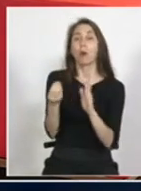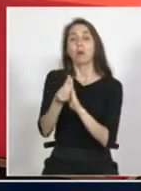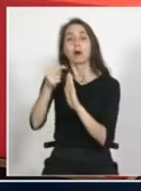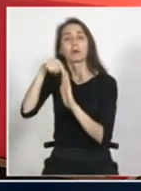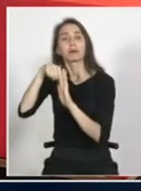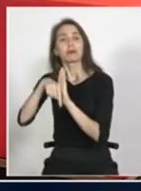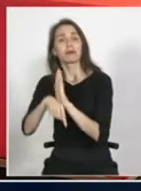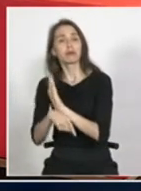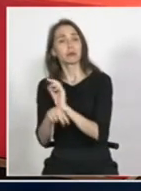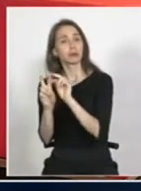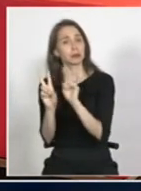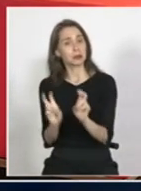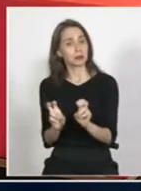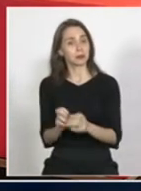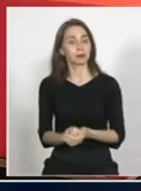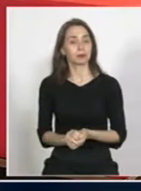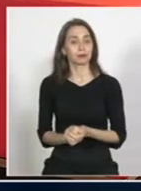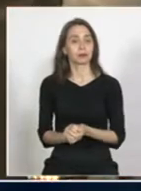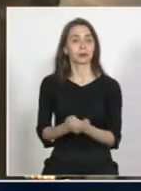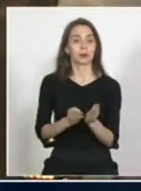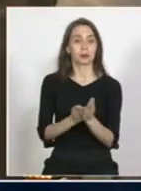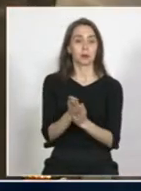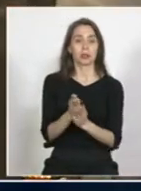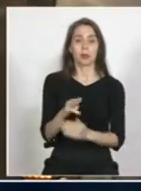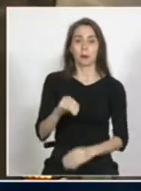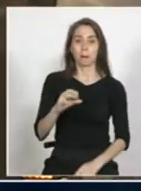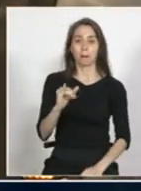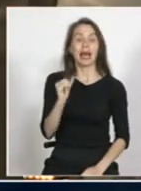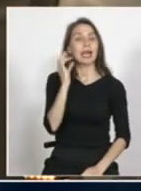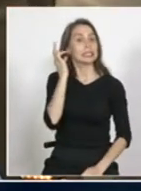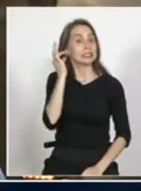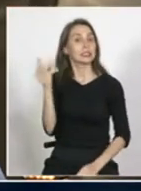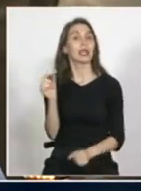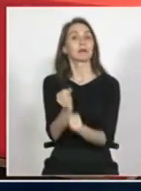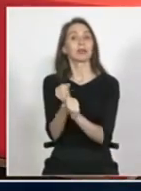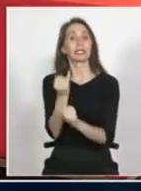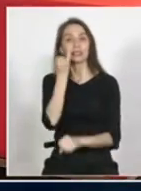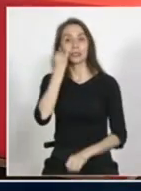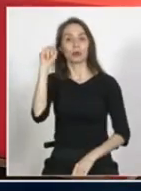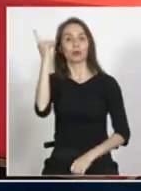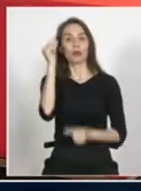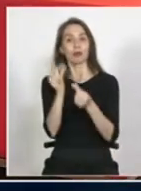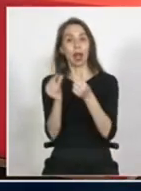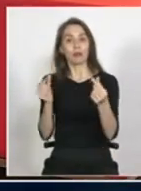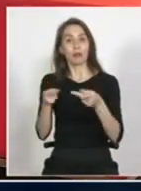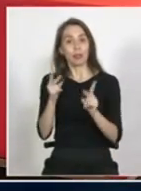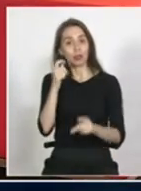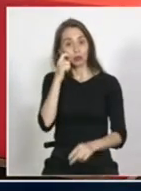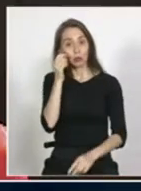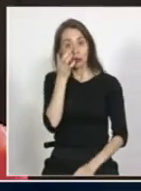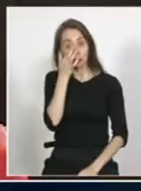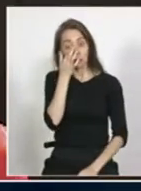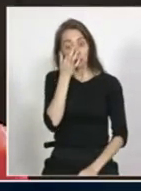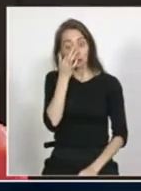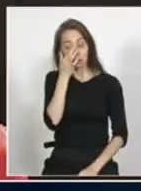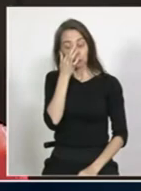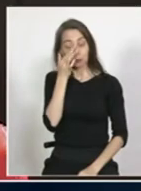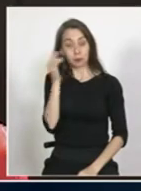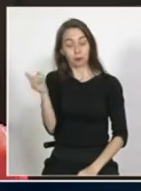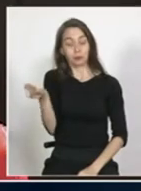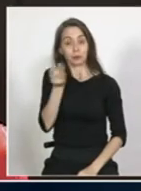los temas. Bueno, gustaría partir con Marcia, del Instituto Nacional de Derecho Humano, que tú nos contaras, en el fondo,